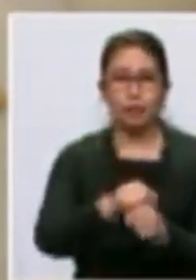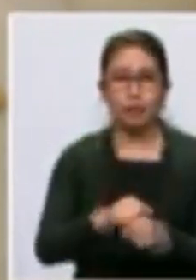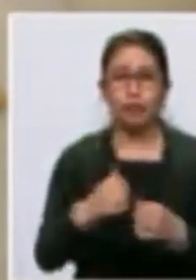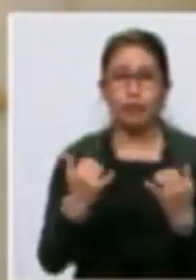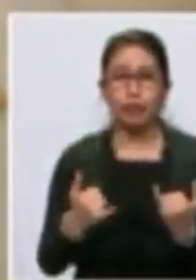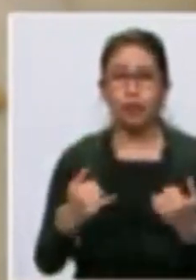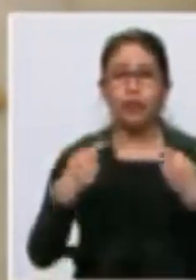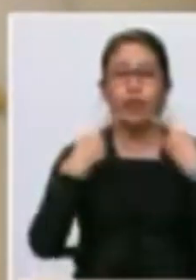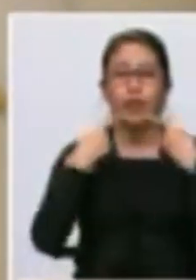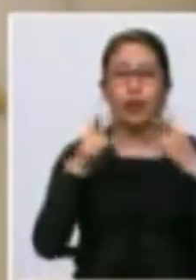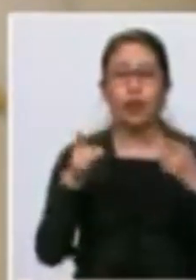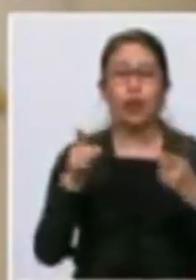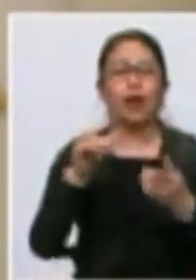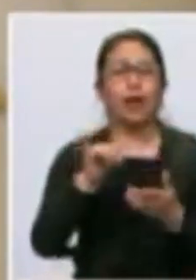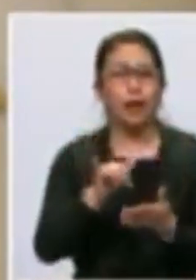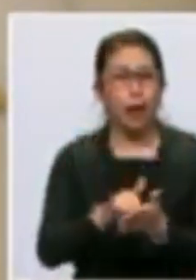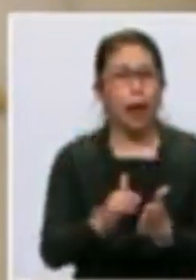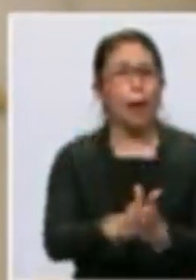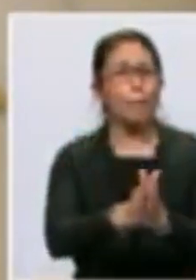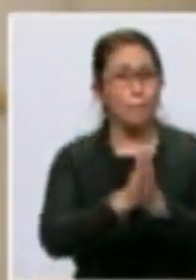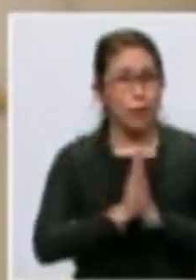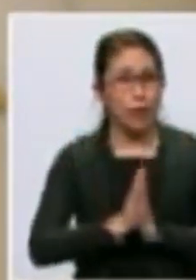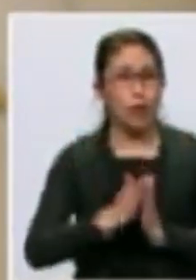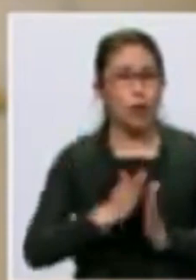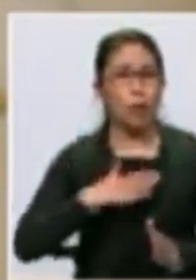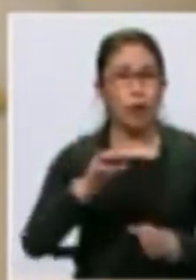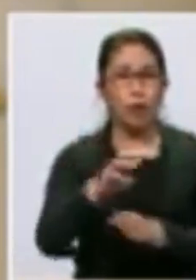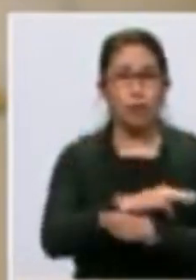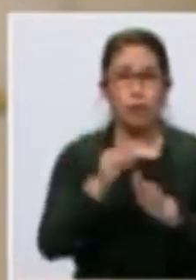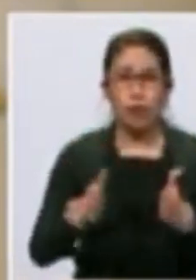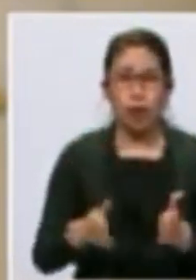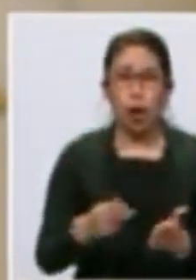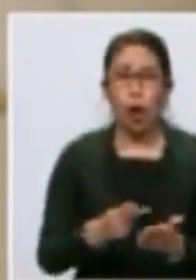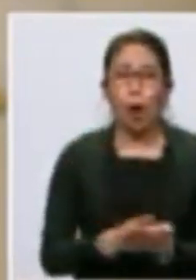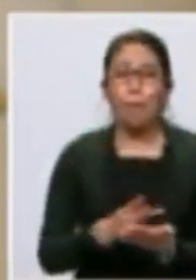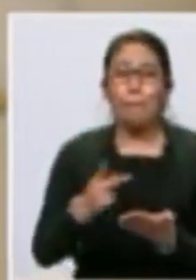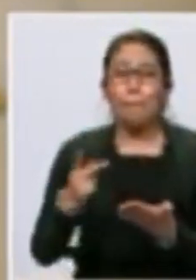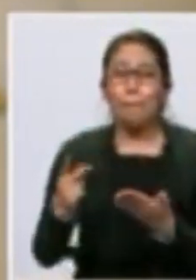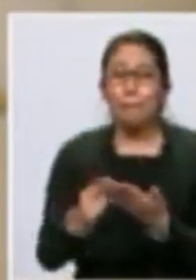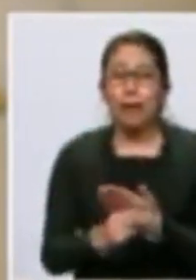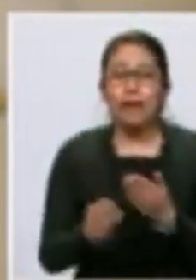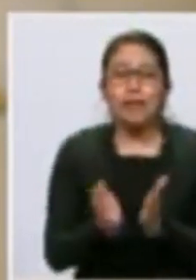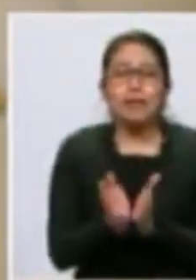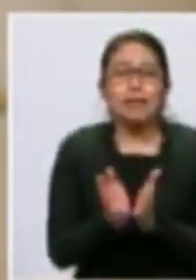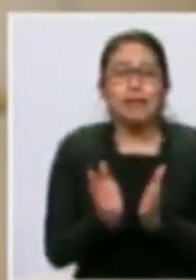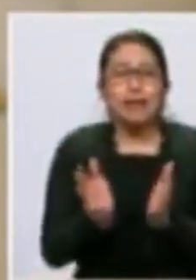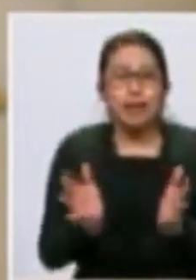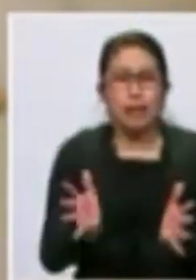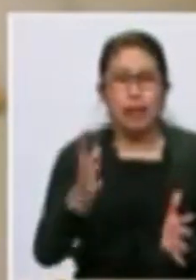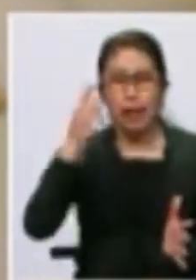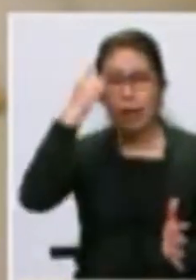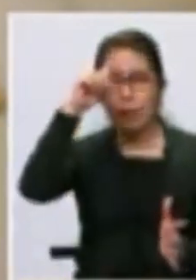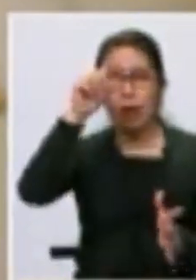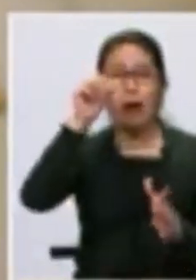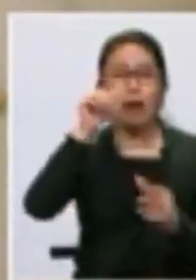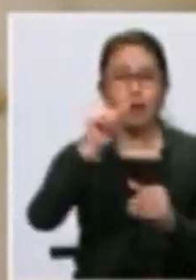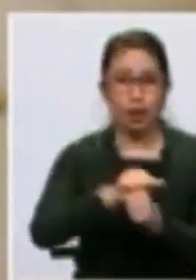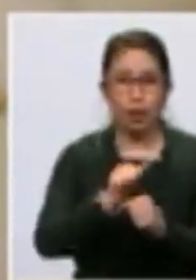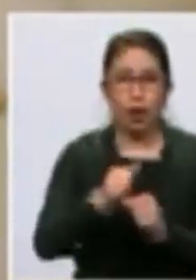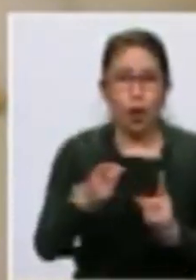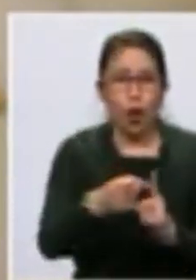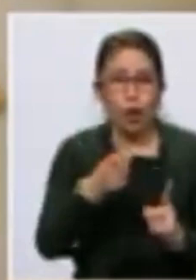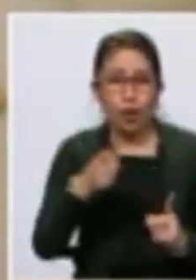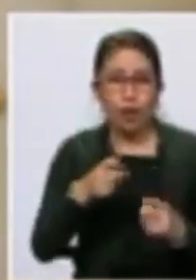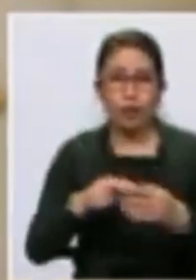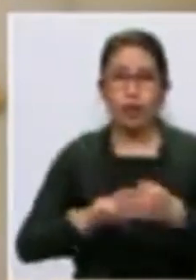hoy anuncio que he pedido a mi gabinete un plan amplio para crear empleo masivo a partir del mes de